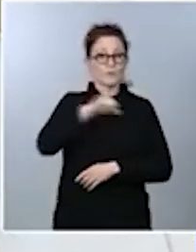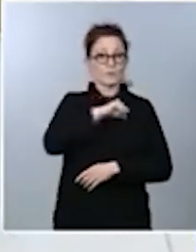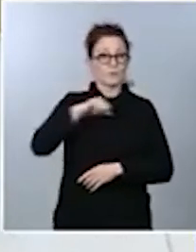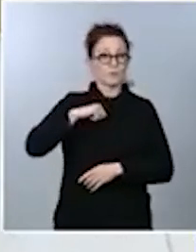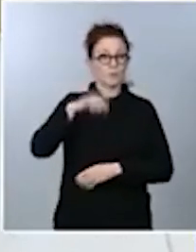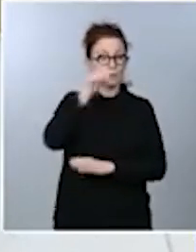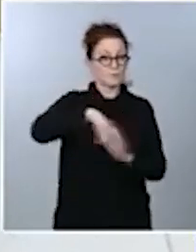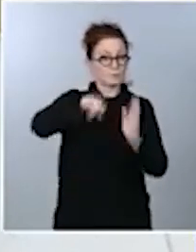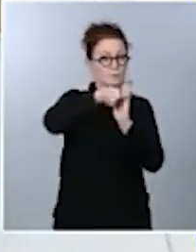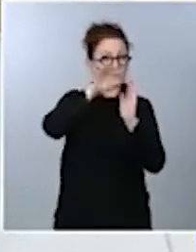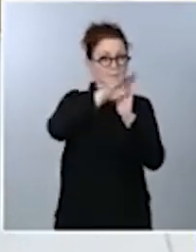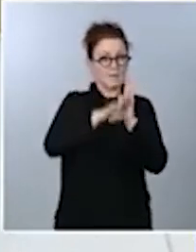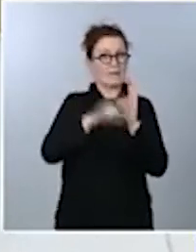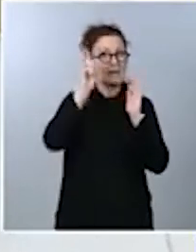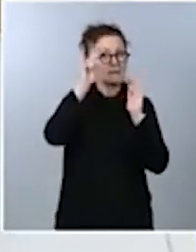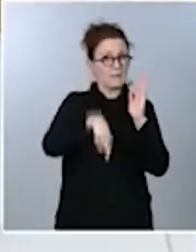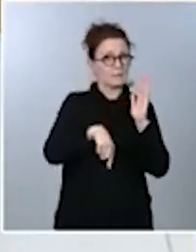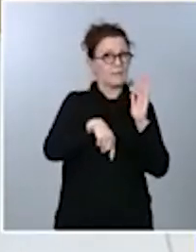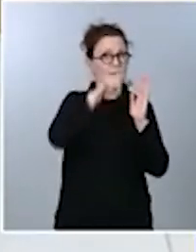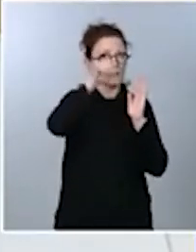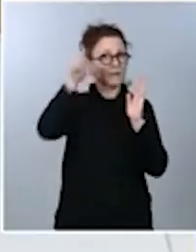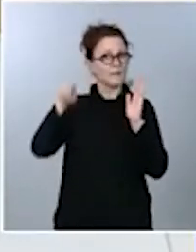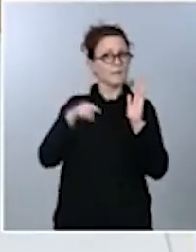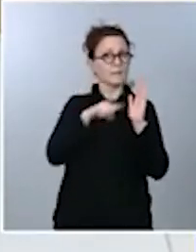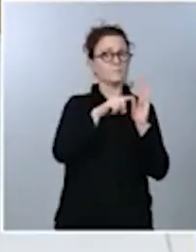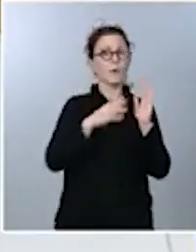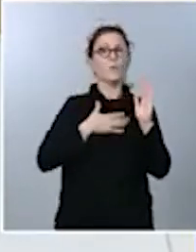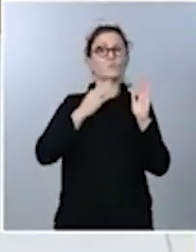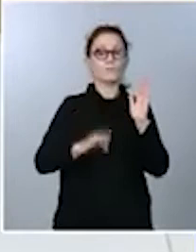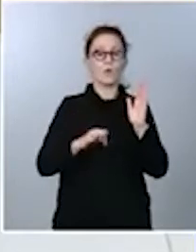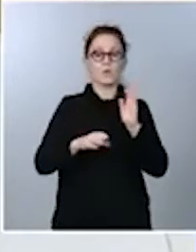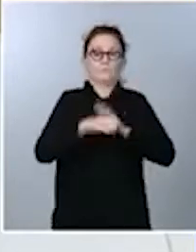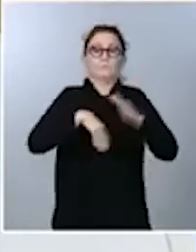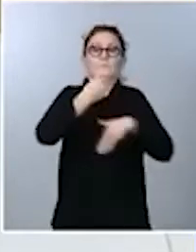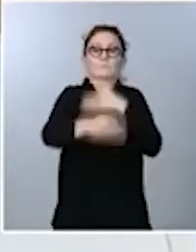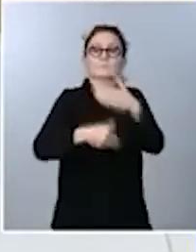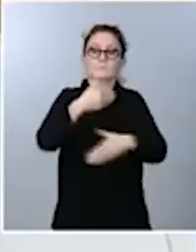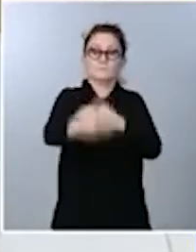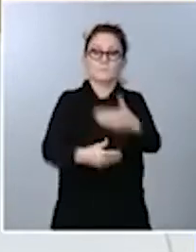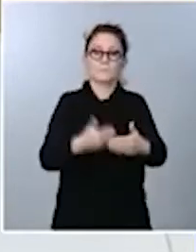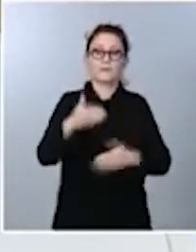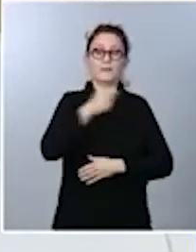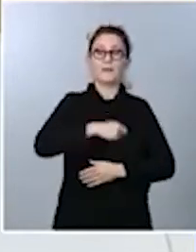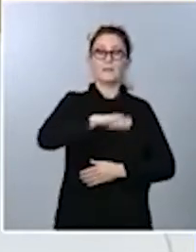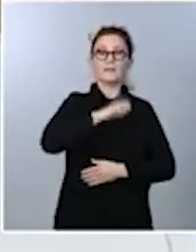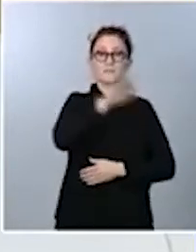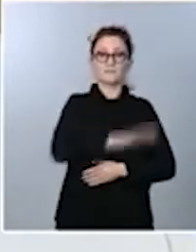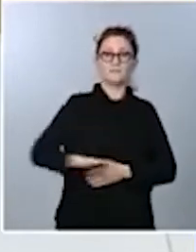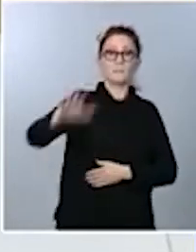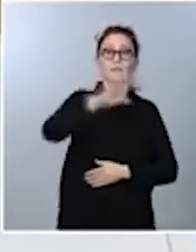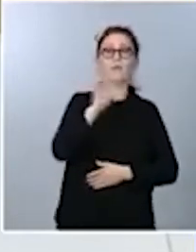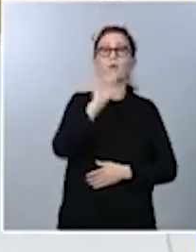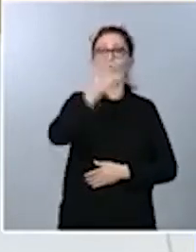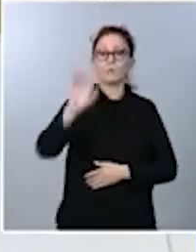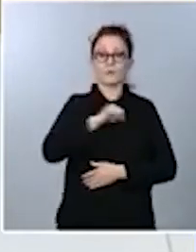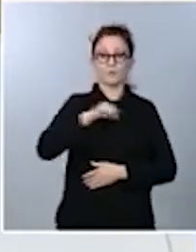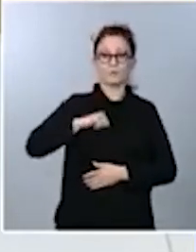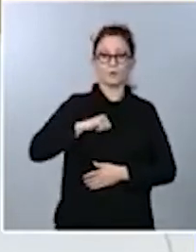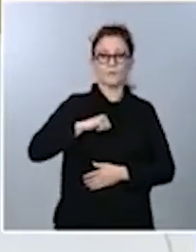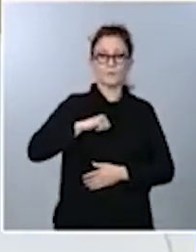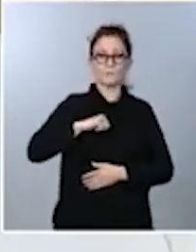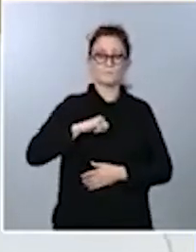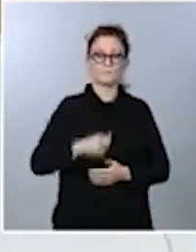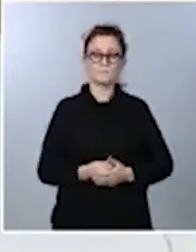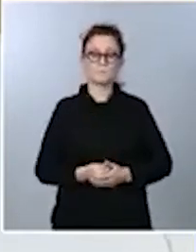podría ponerse en marcha en el resto de España o en más comunidades autónomas. Y para la ministra